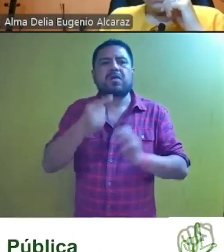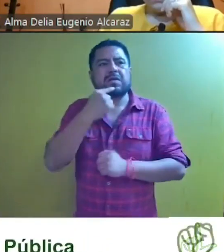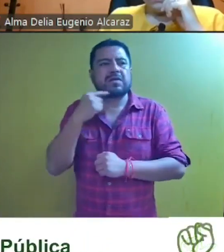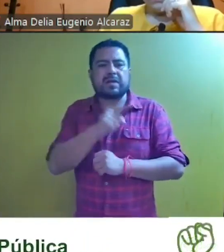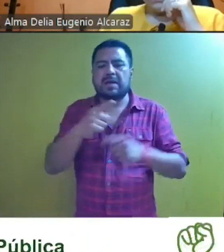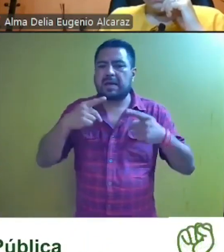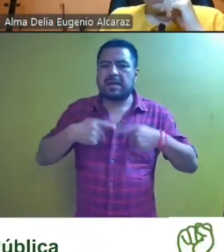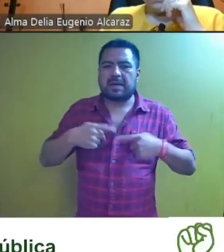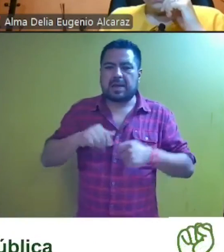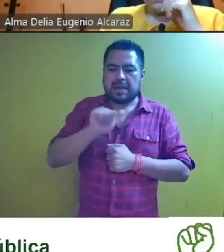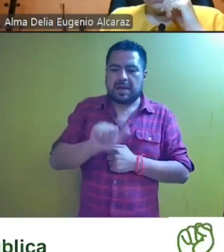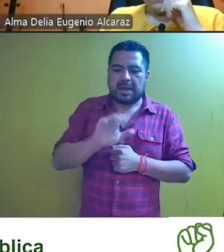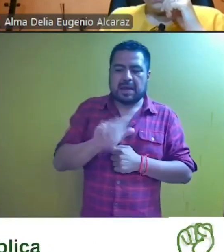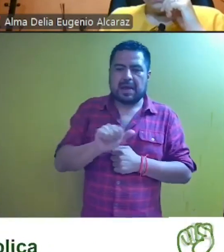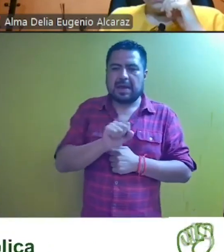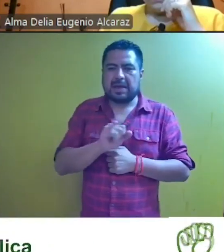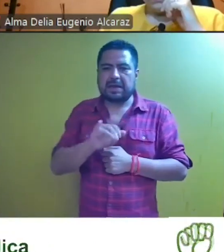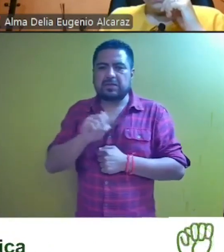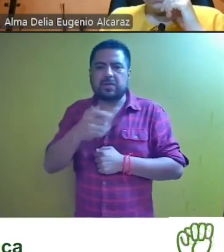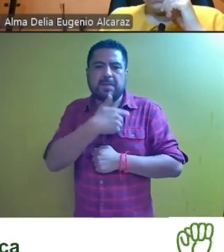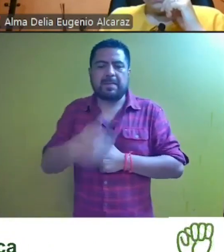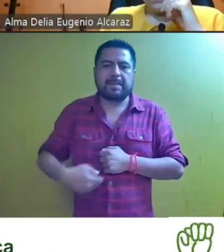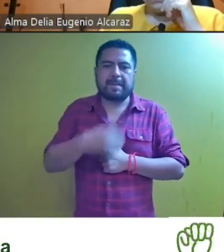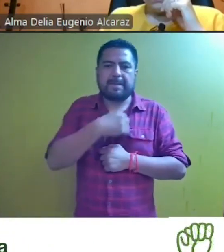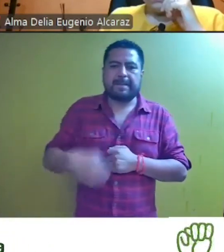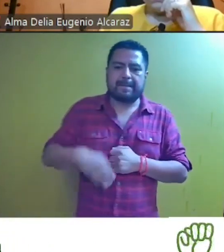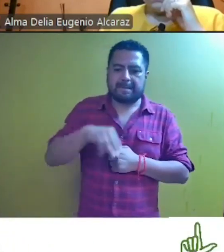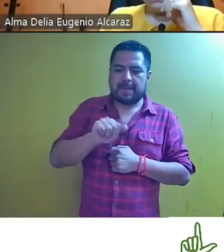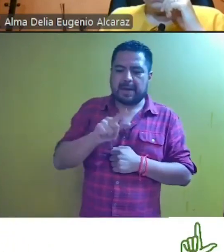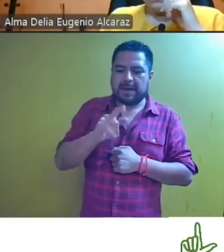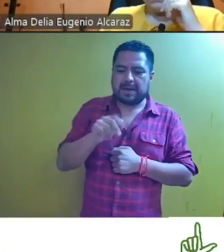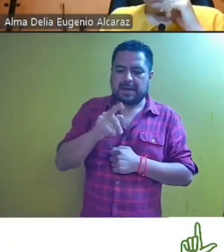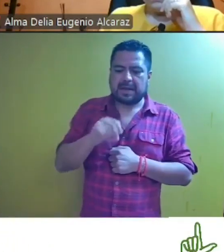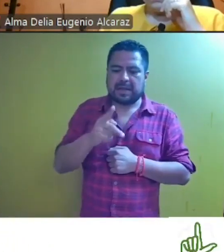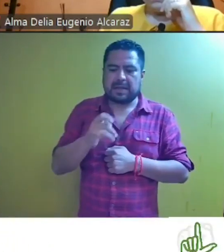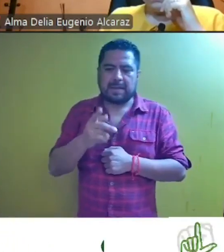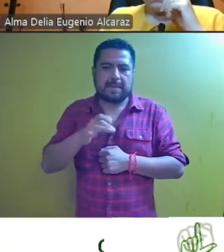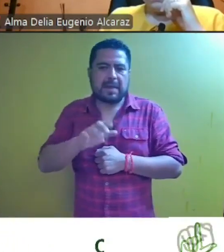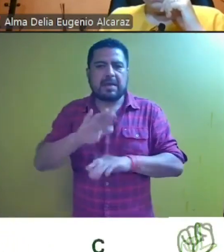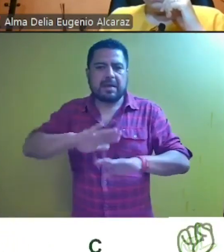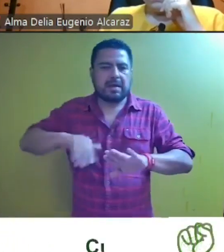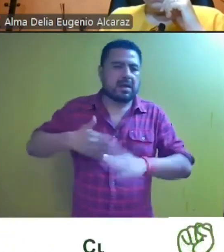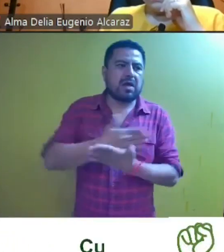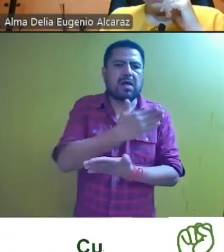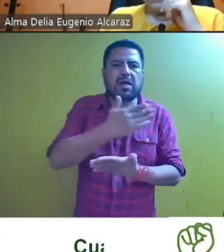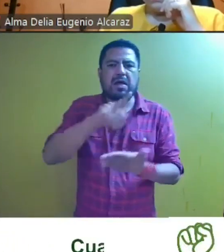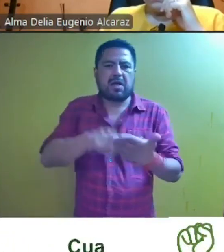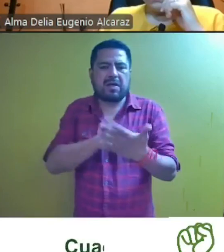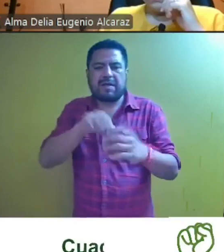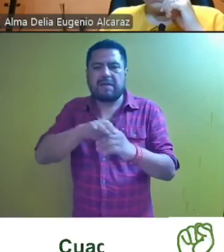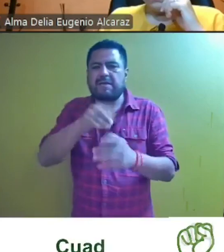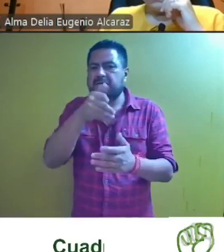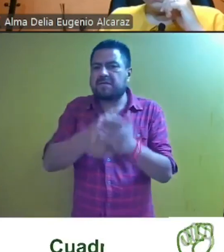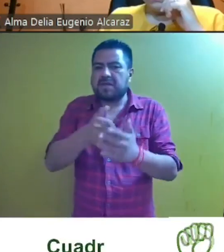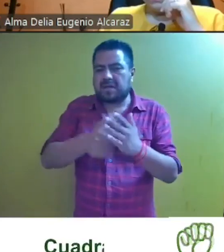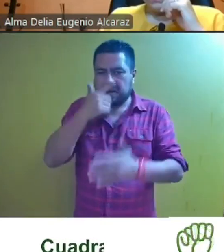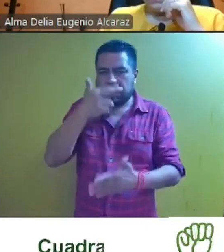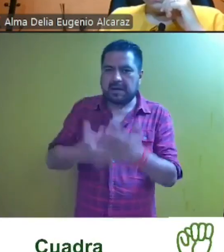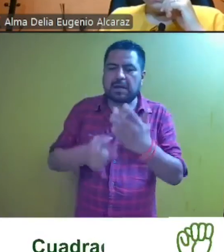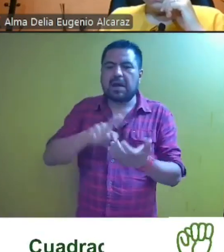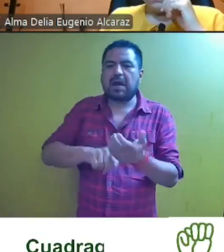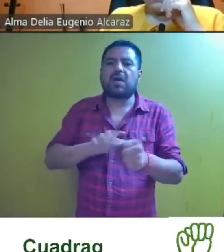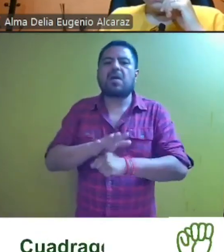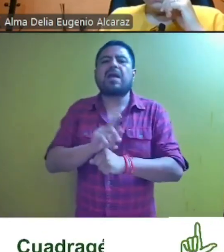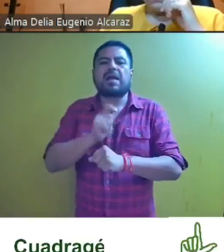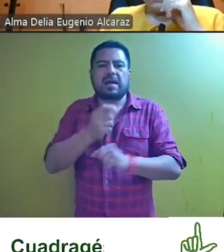ciudadano Acacio Flores Guerrero, presidente municipal de Malina Altepec, incurrió en violaciones a la normatividad electoral en virtud de que ha